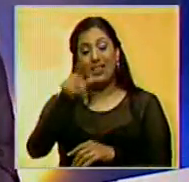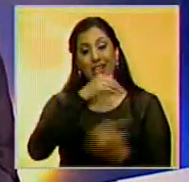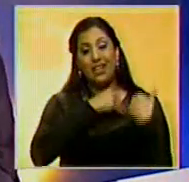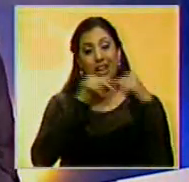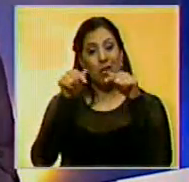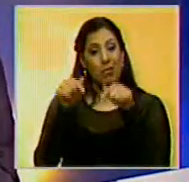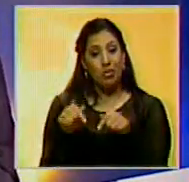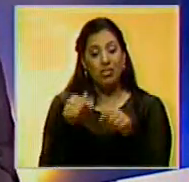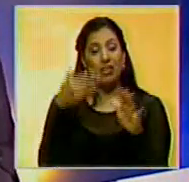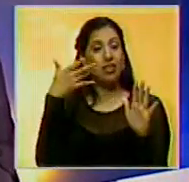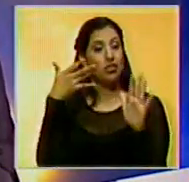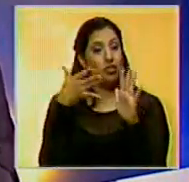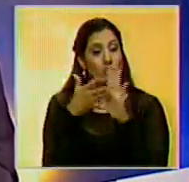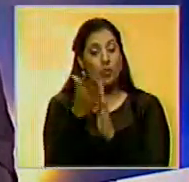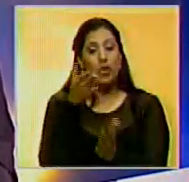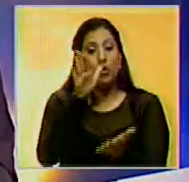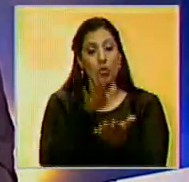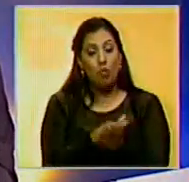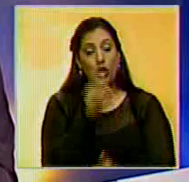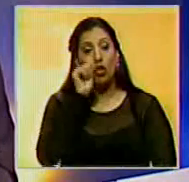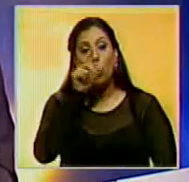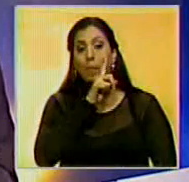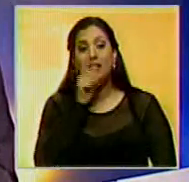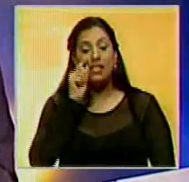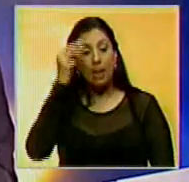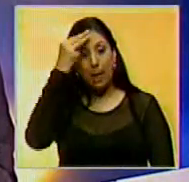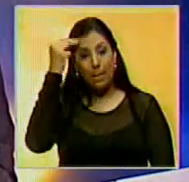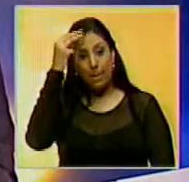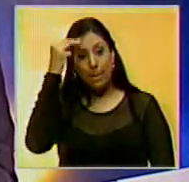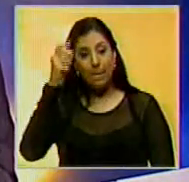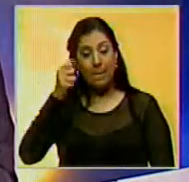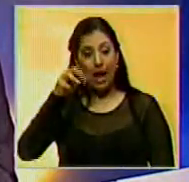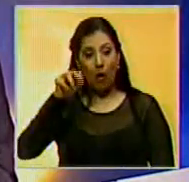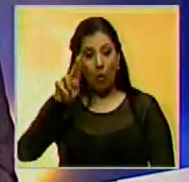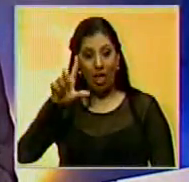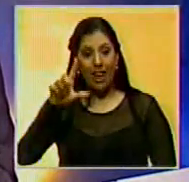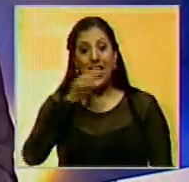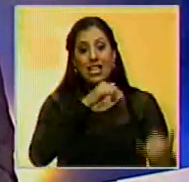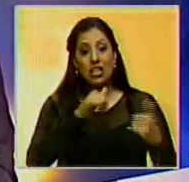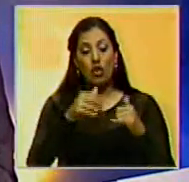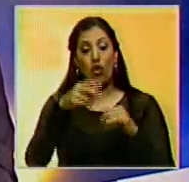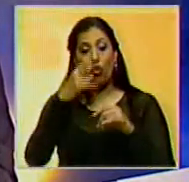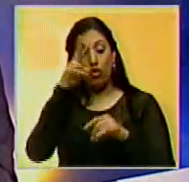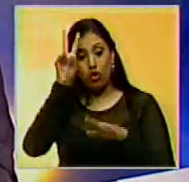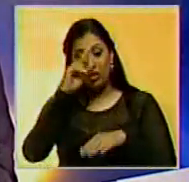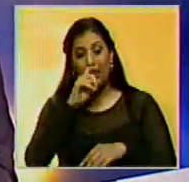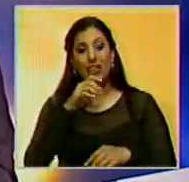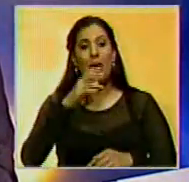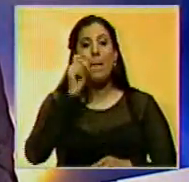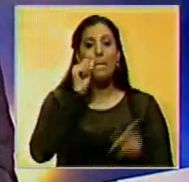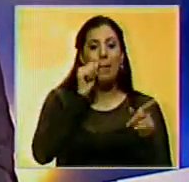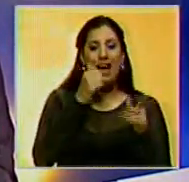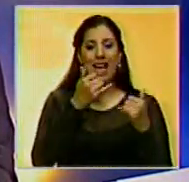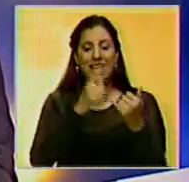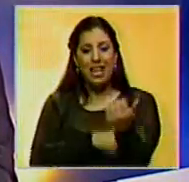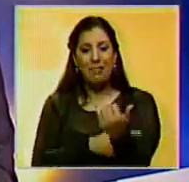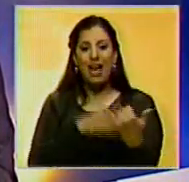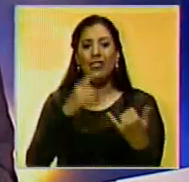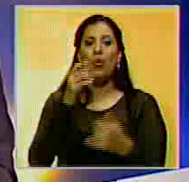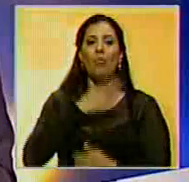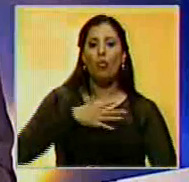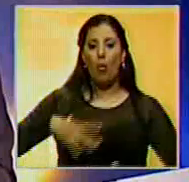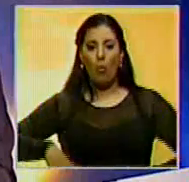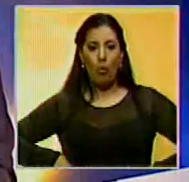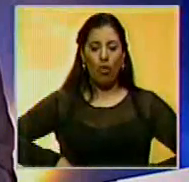los presuntos responsables de la muerte de Manuel Felipe Díaz López y su hijo de 12 años, padre y hermano de la modelo Maideliana Díaz,